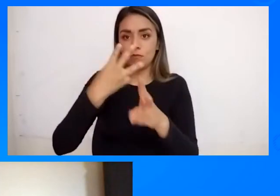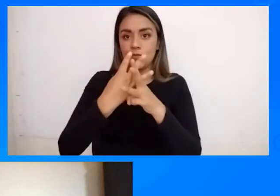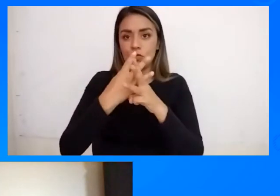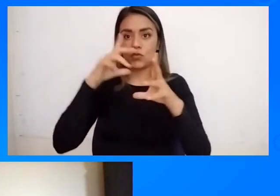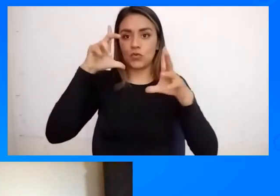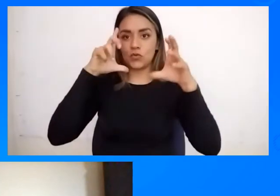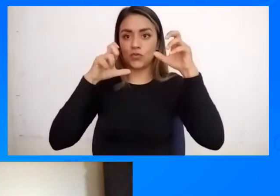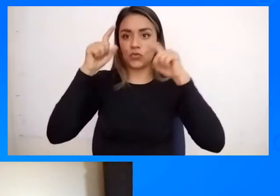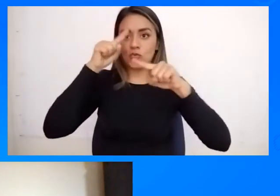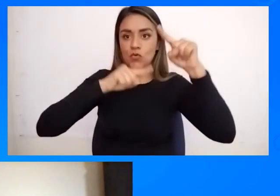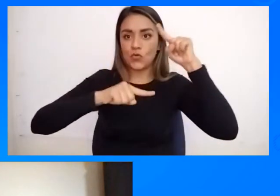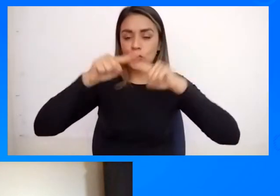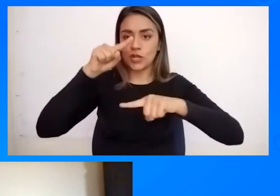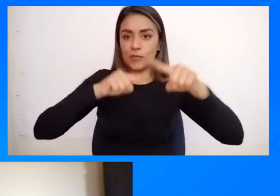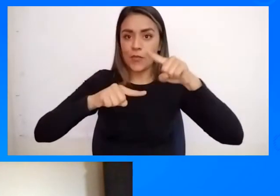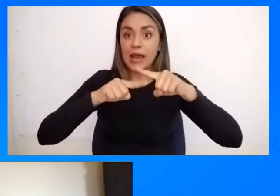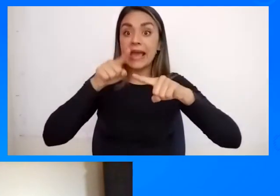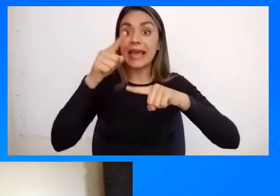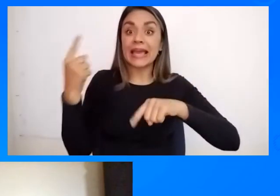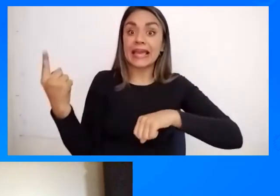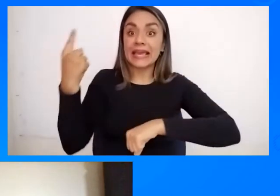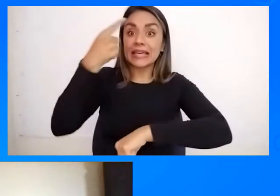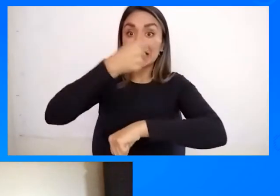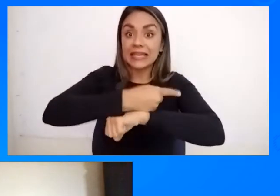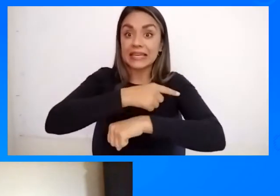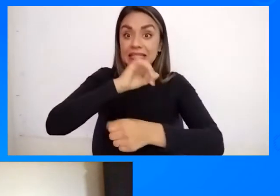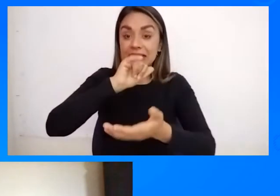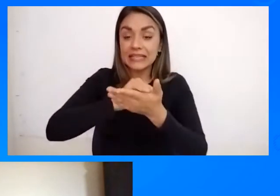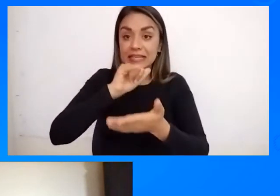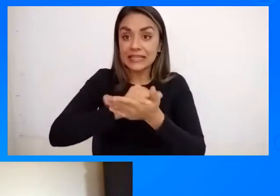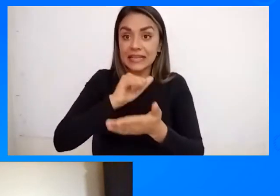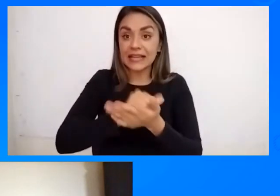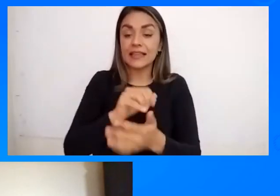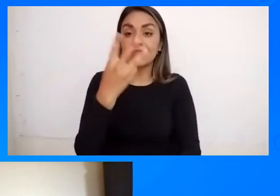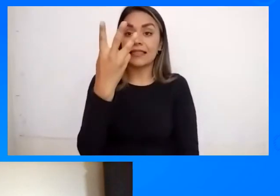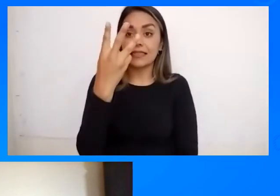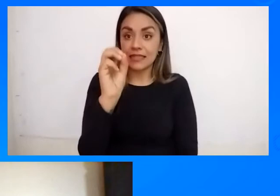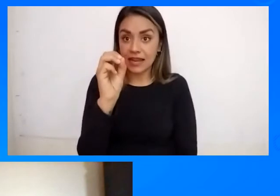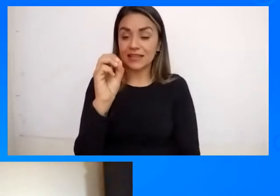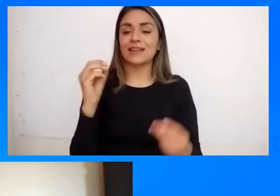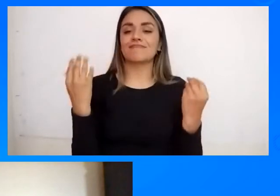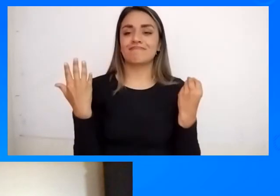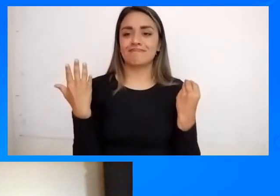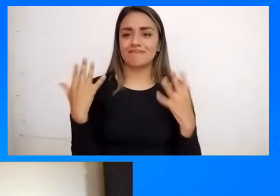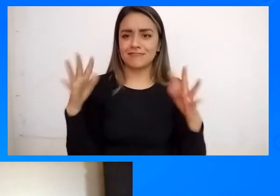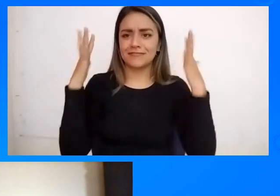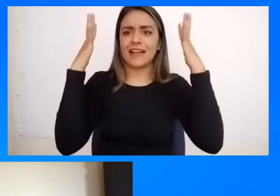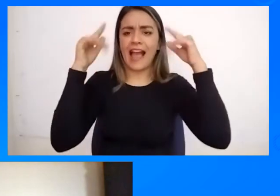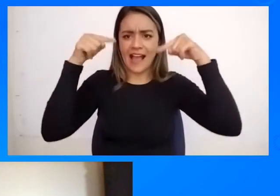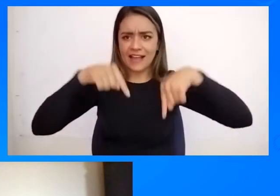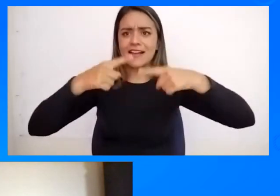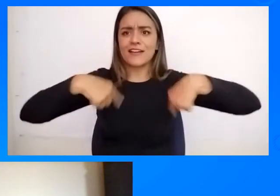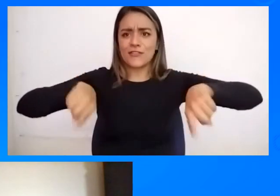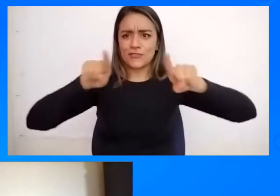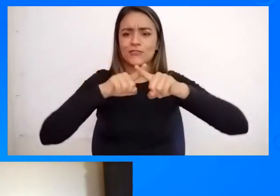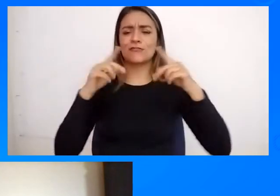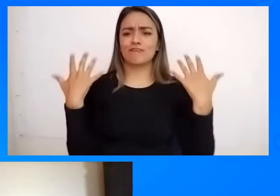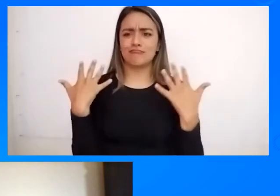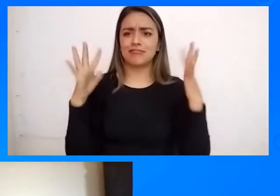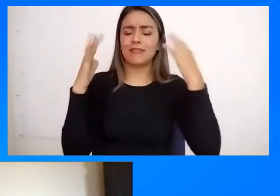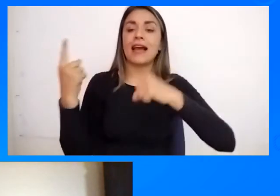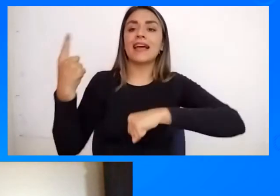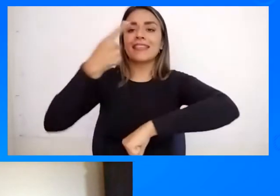Entonces quiero Que ese día Que es el 30 Lo celebremos Acá Y vamos a celebrar El día